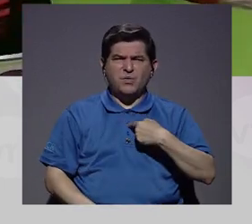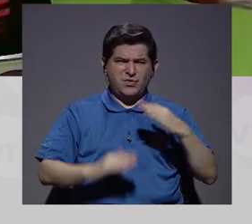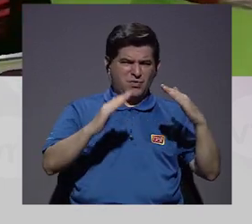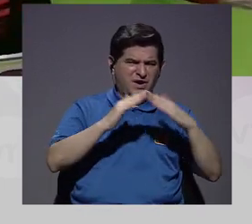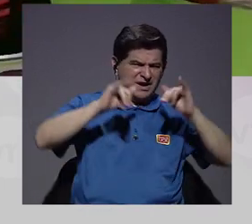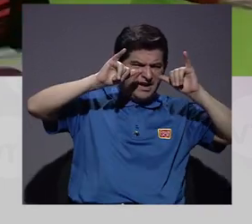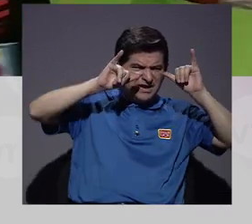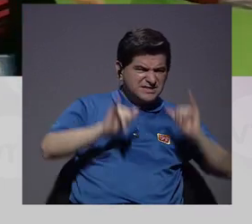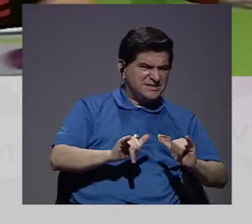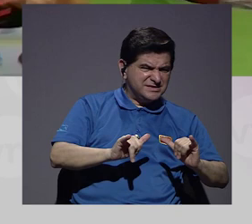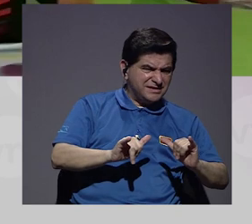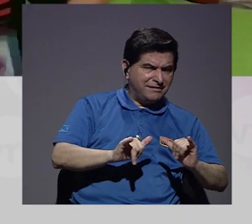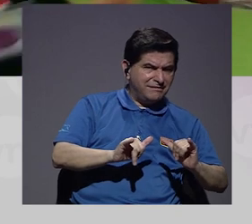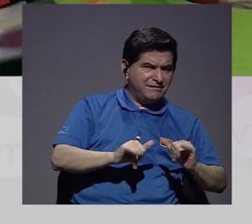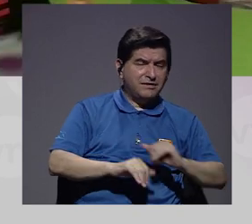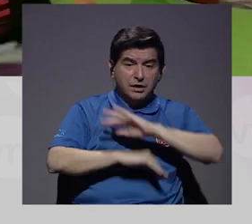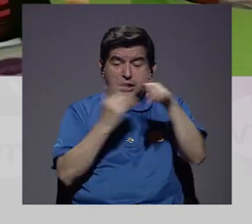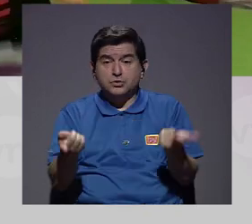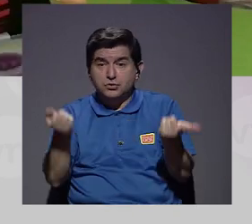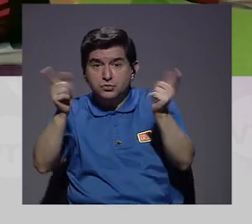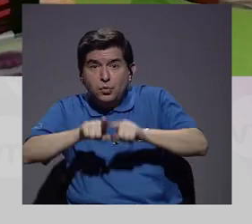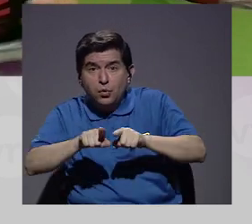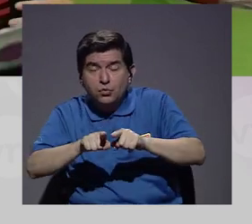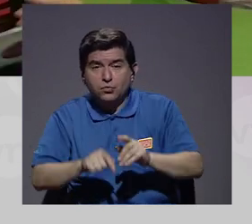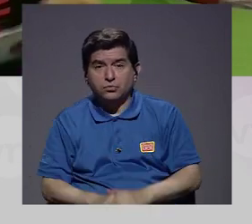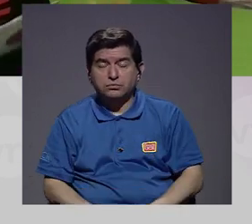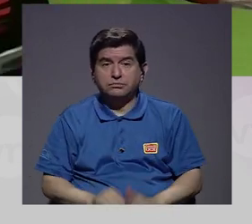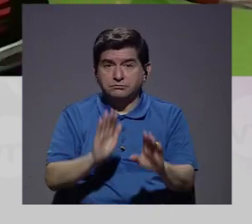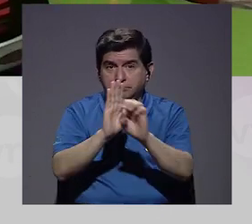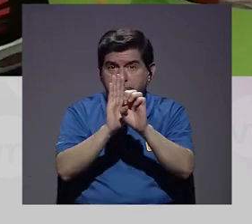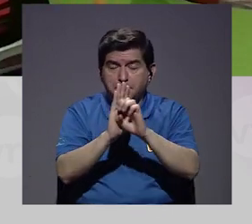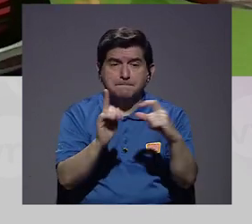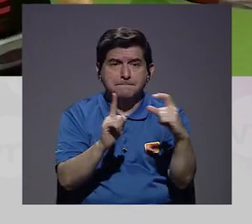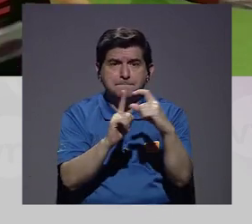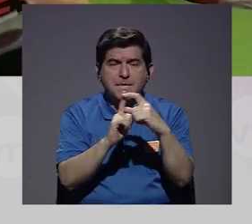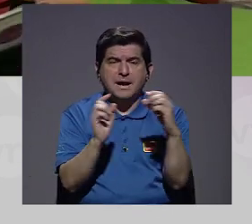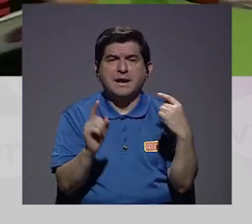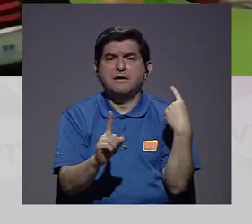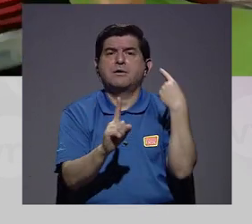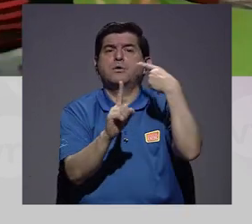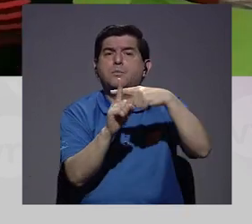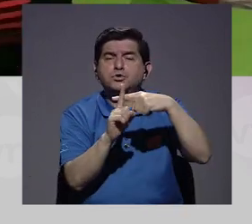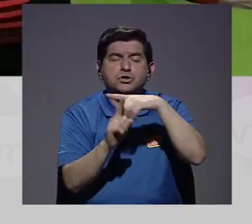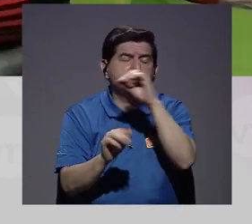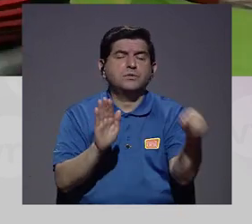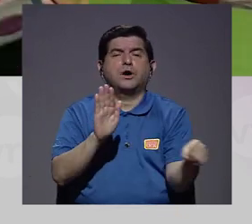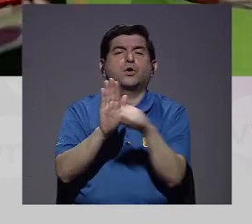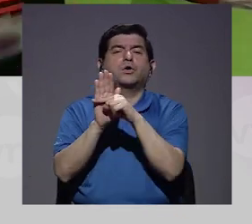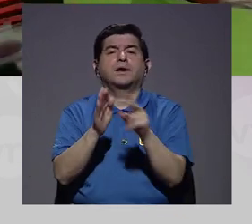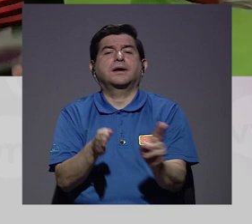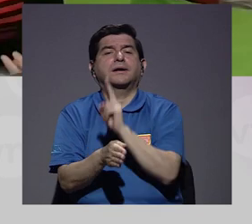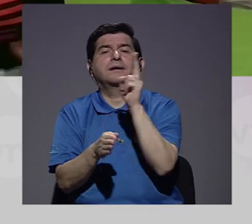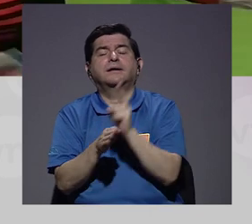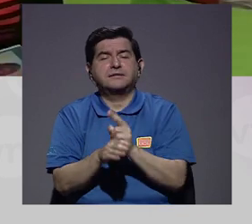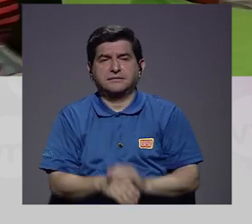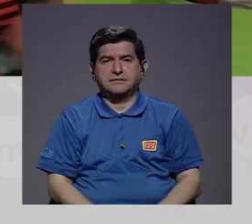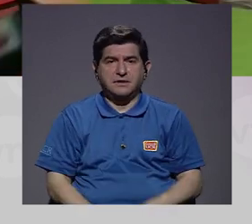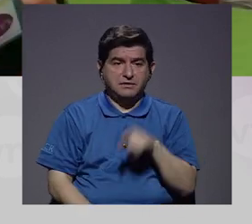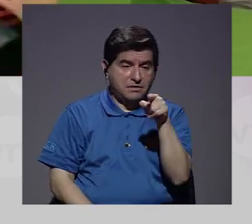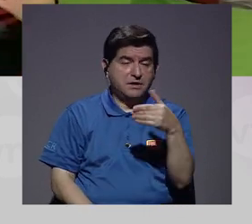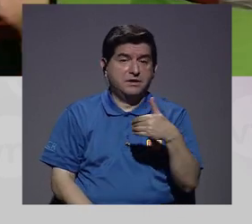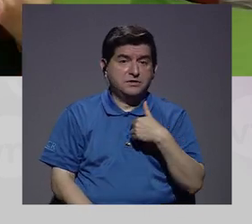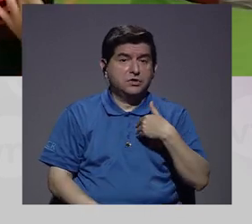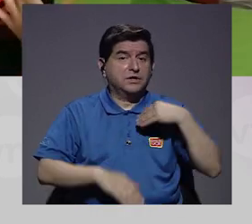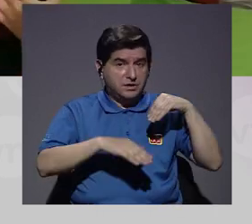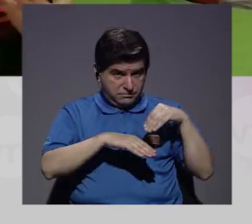¿Verdad? ¿Cómo nos estamos refiriendo a todo lo que está pasando? Si estamos usando palabras más positivas o más negativas. Y